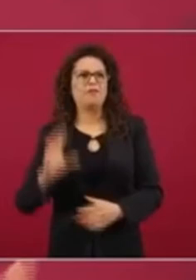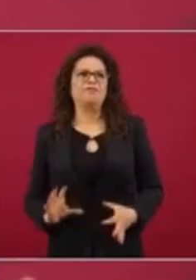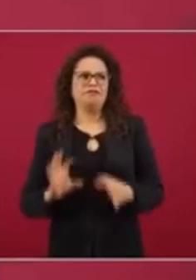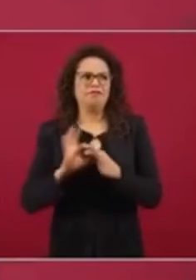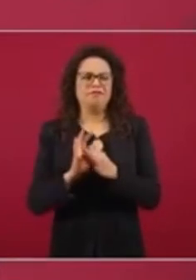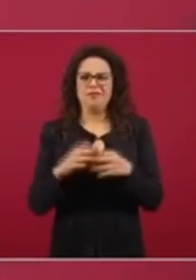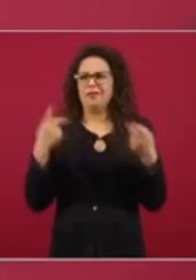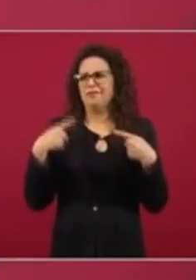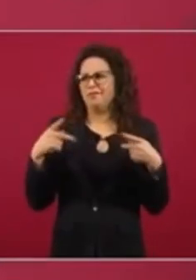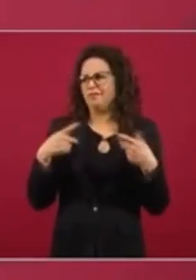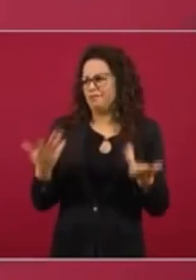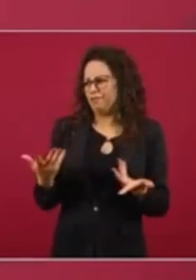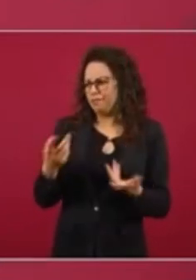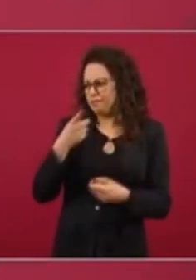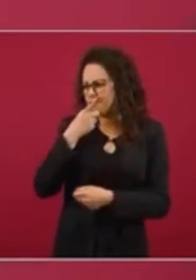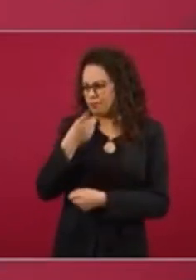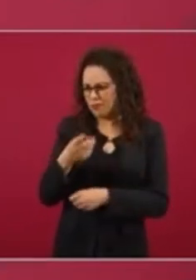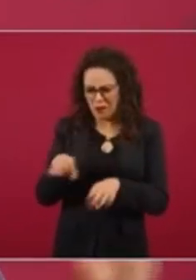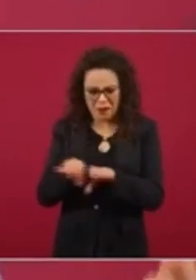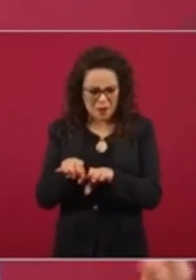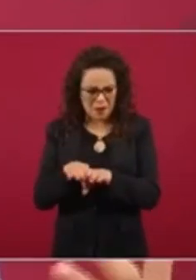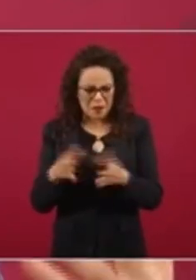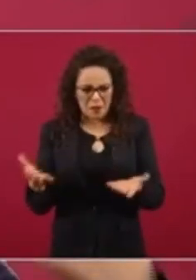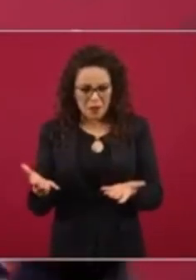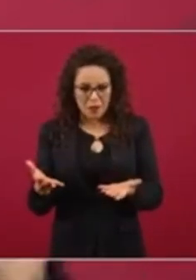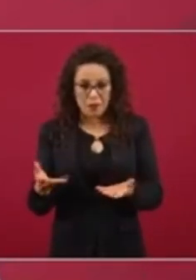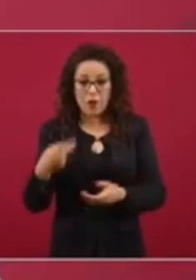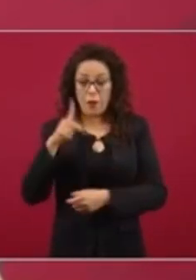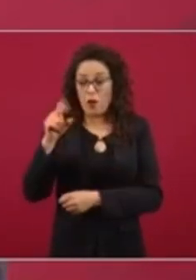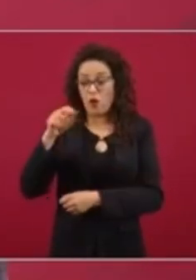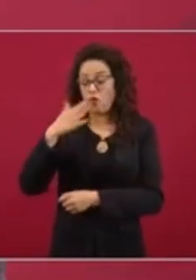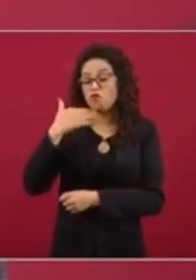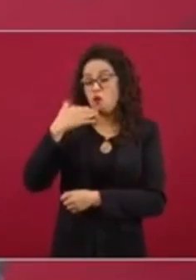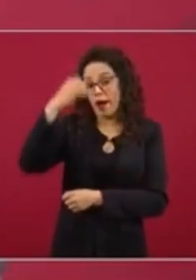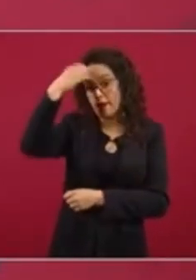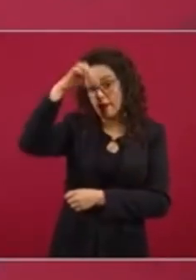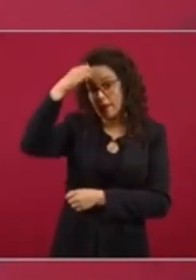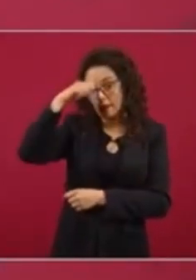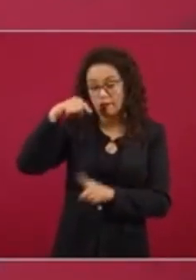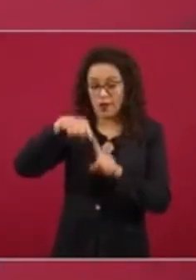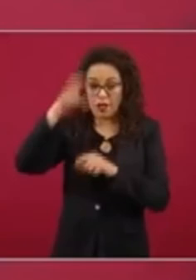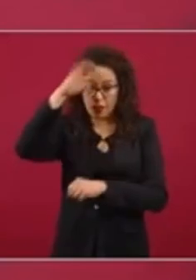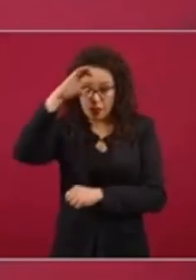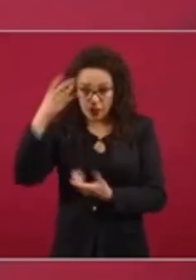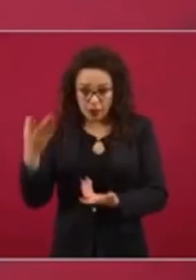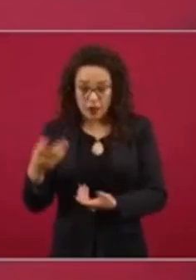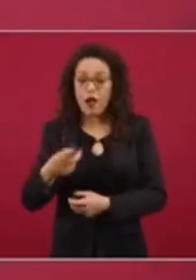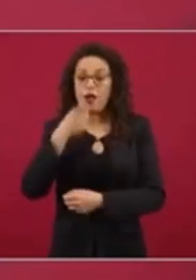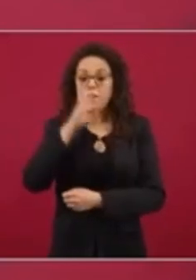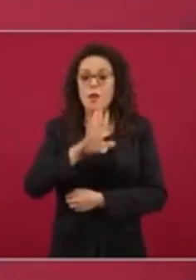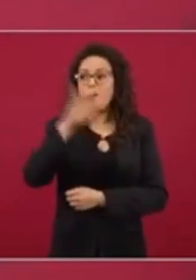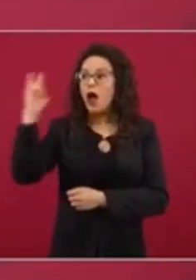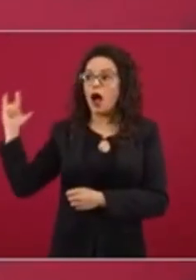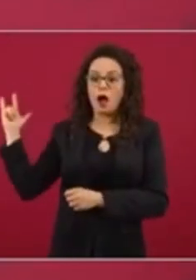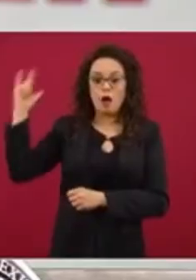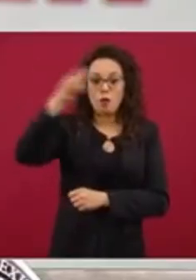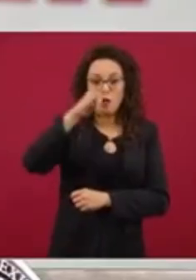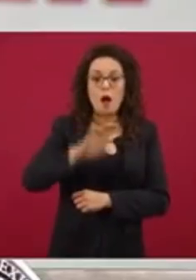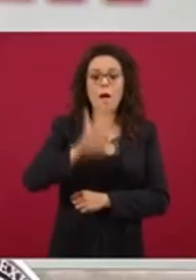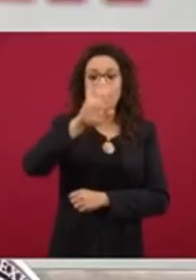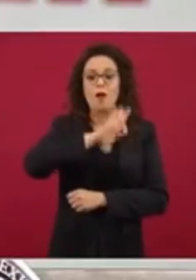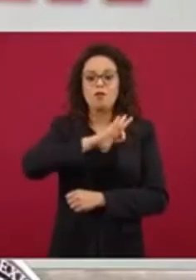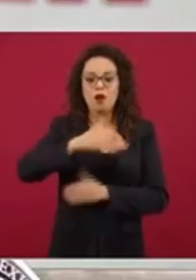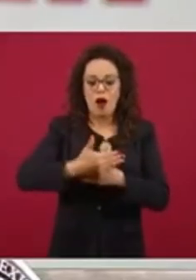personas no familiarizadas en el campo, que es que los virus se pueden detener con una barrera física, con una especie de muro,